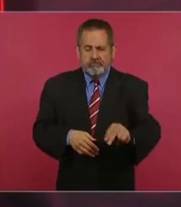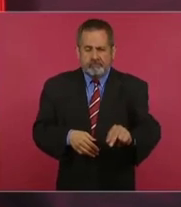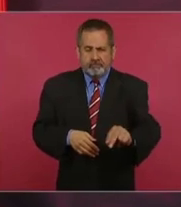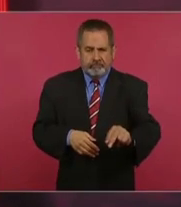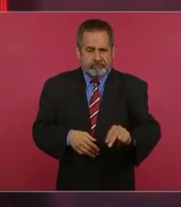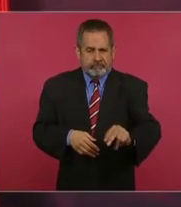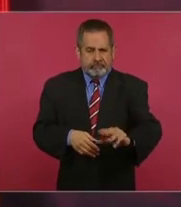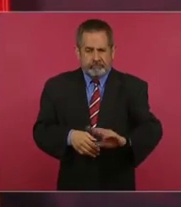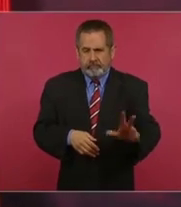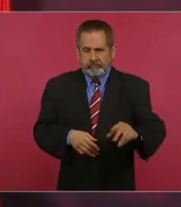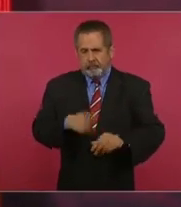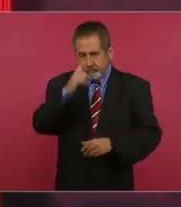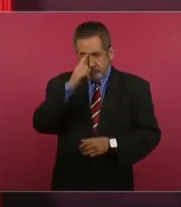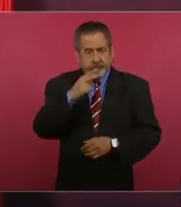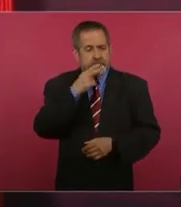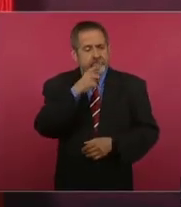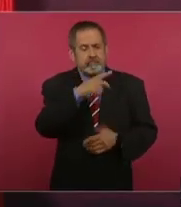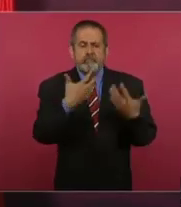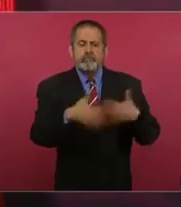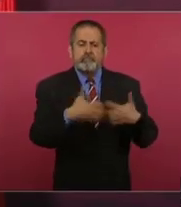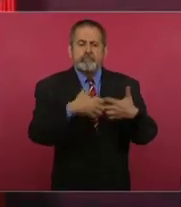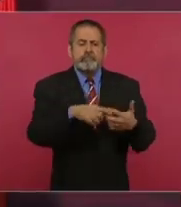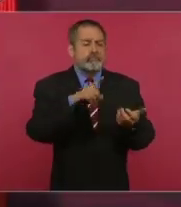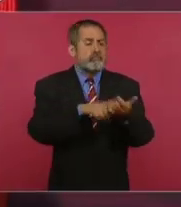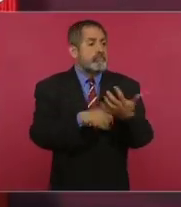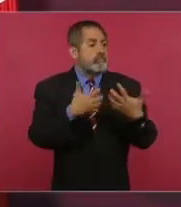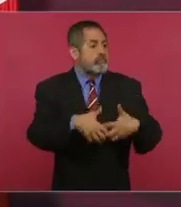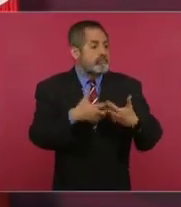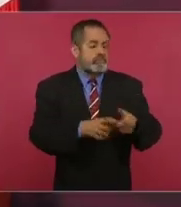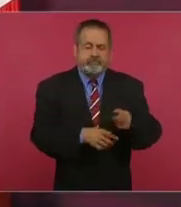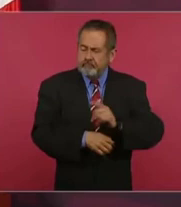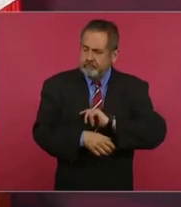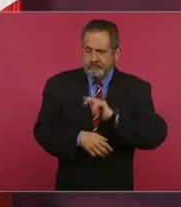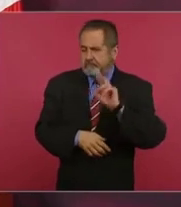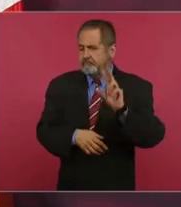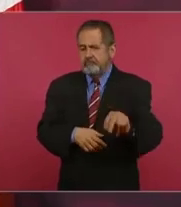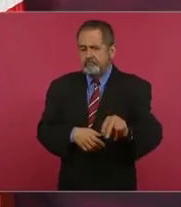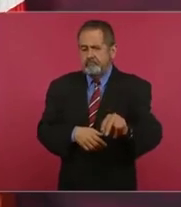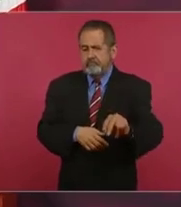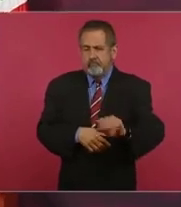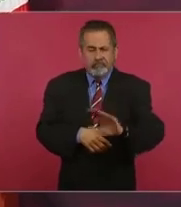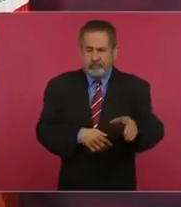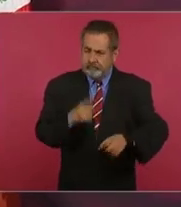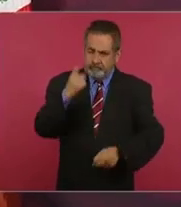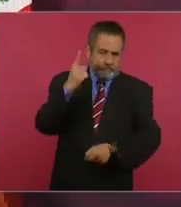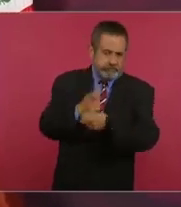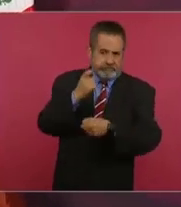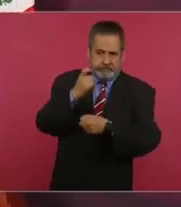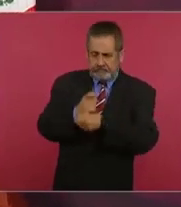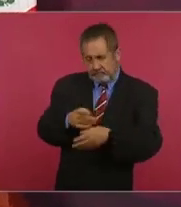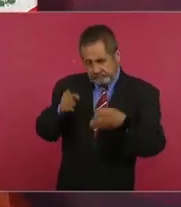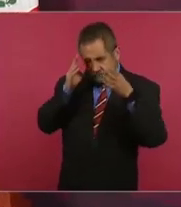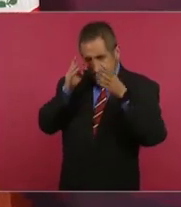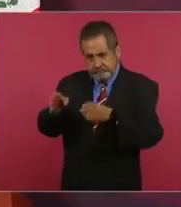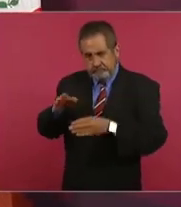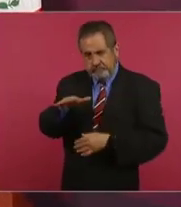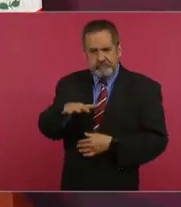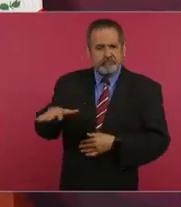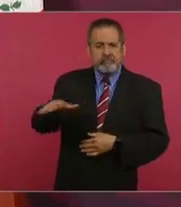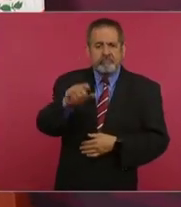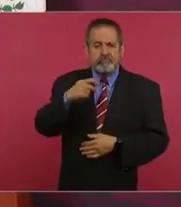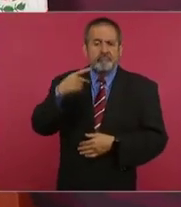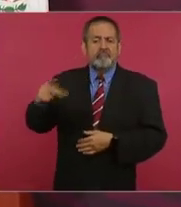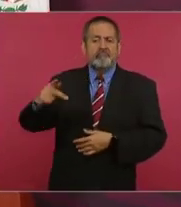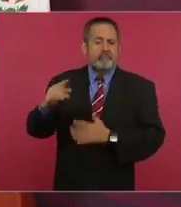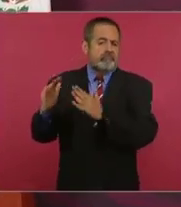uso industrial. La prioridad es el uso